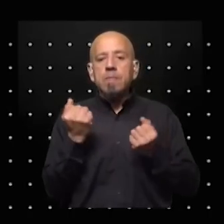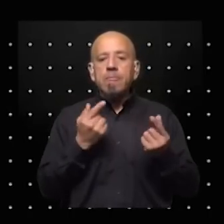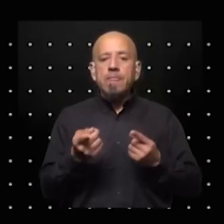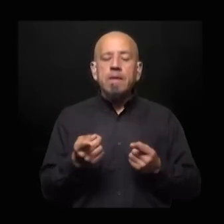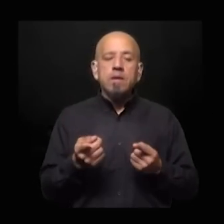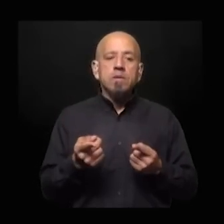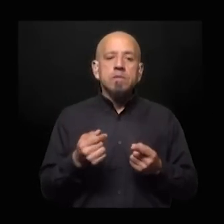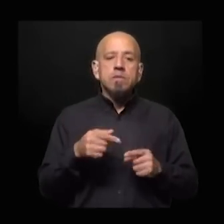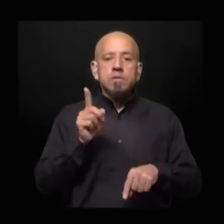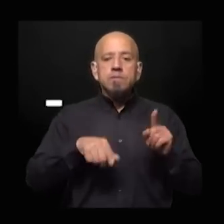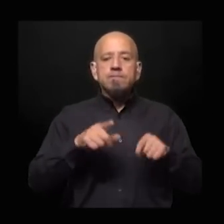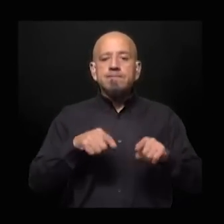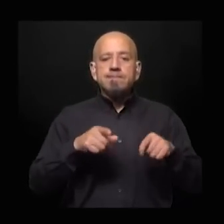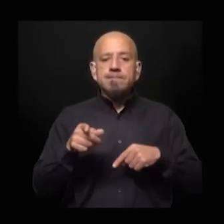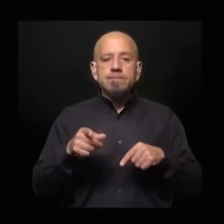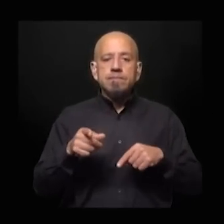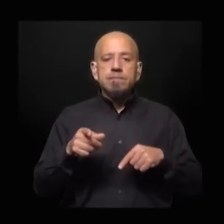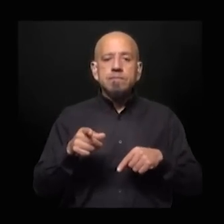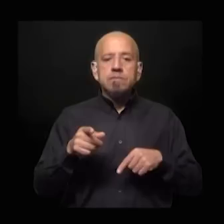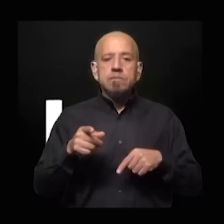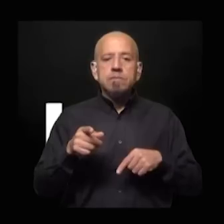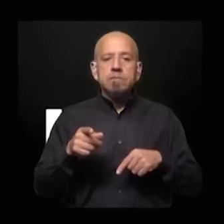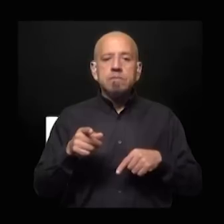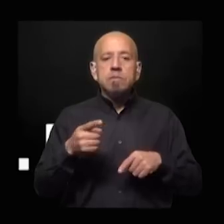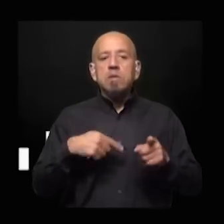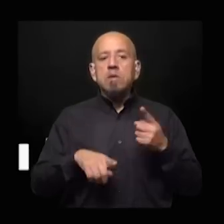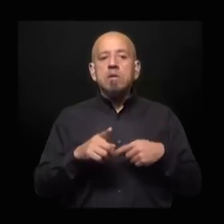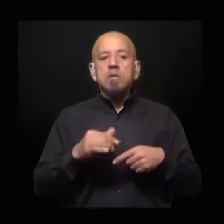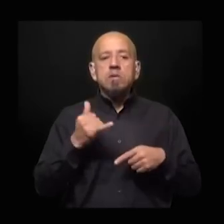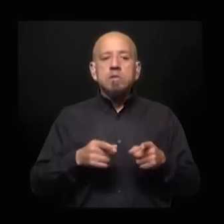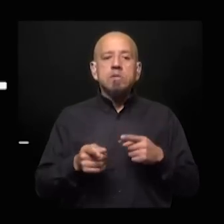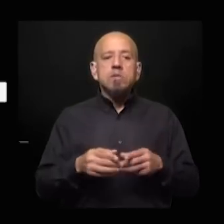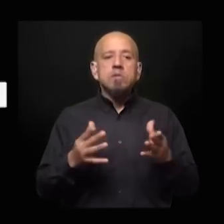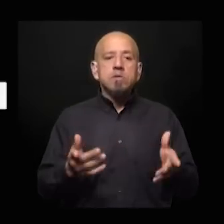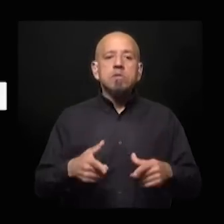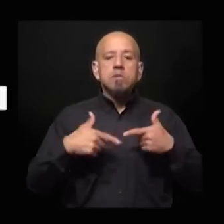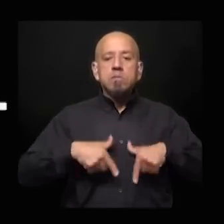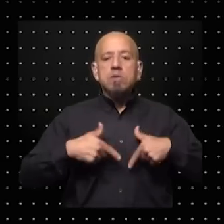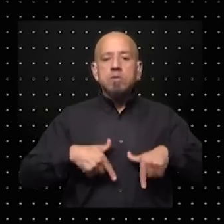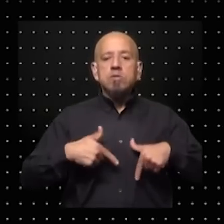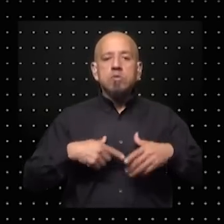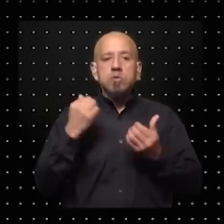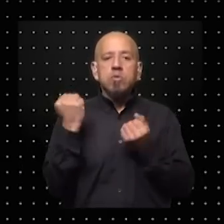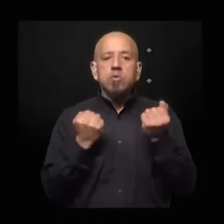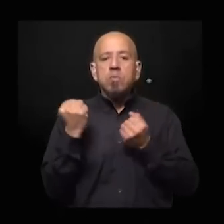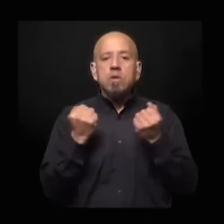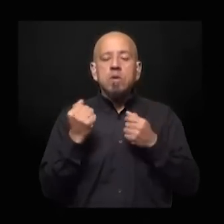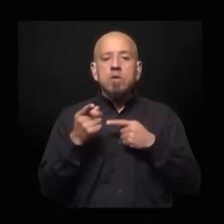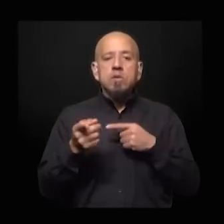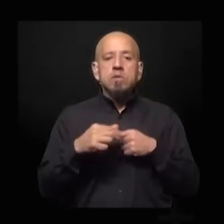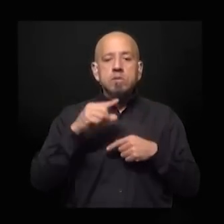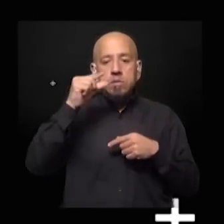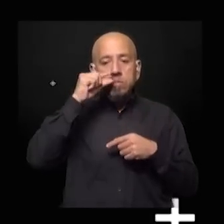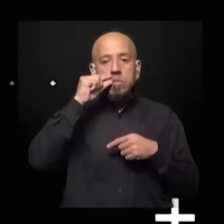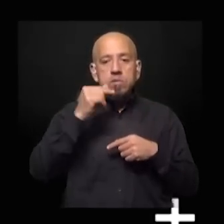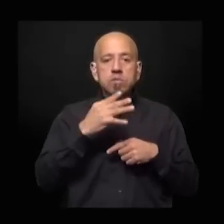tomar decisiones que impacten en la agenda electoral tiene la desventaja de que es el ministro de economía de un país donde el macrismo dejó una deuda